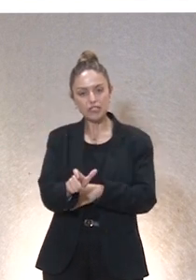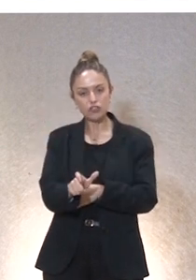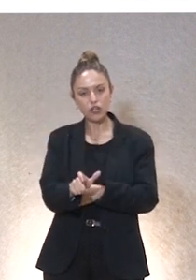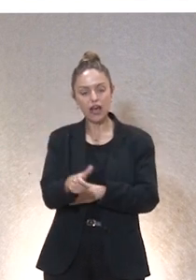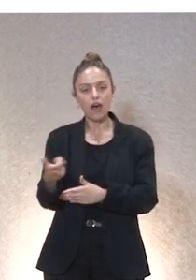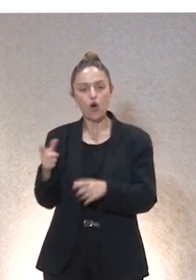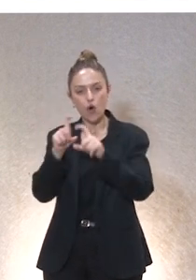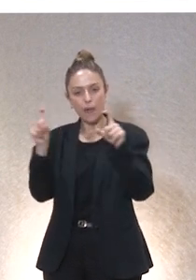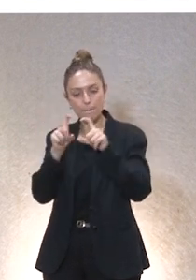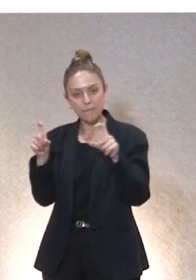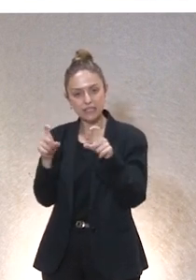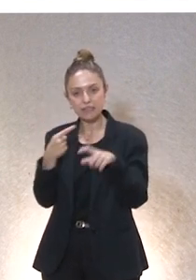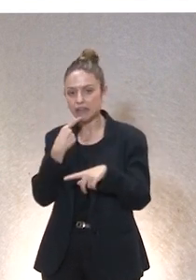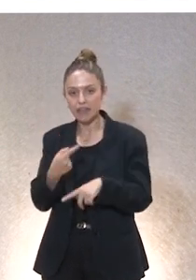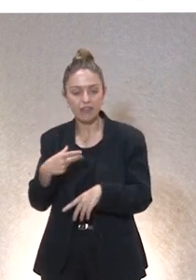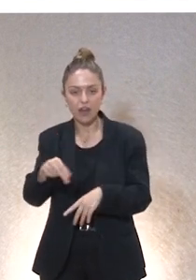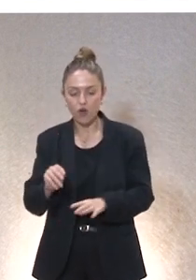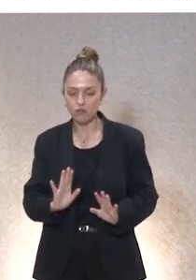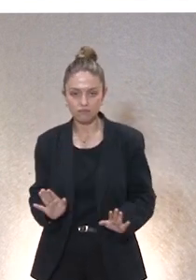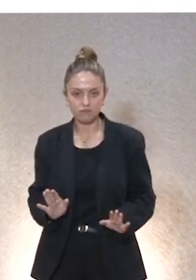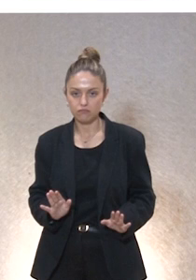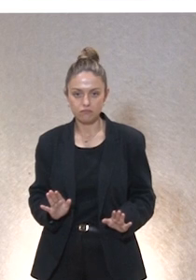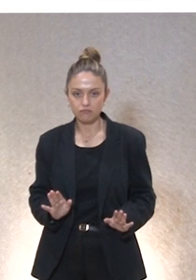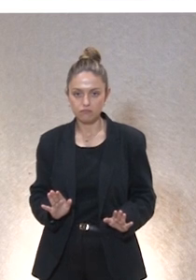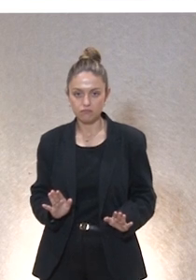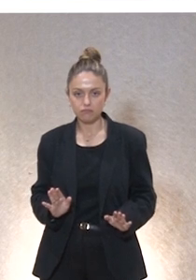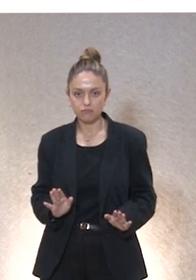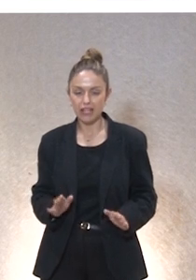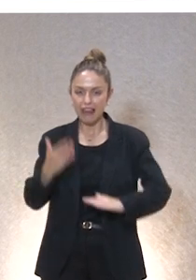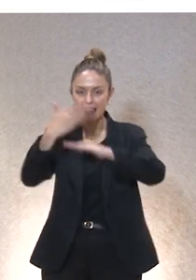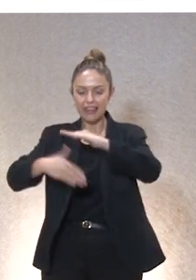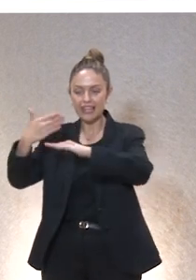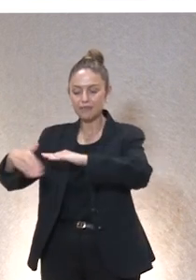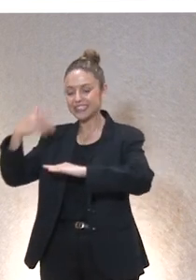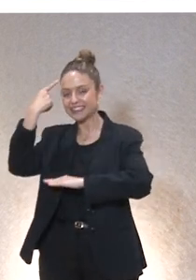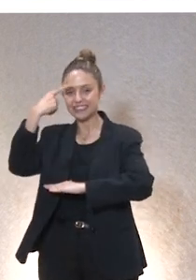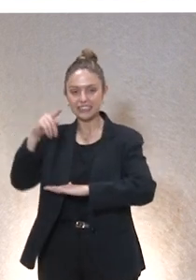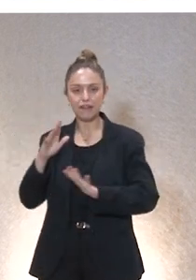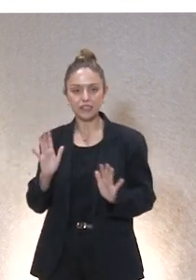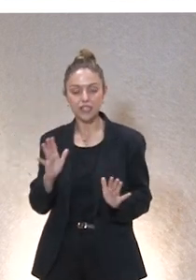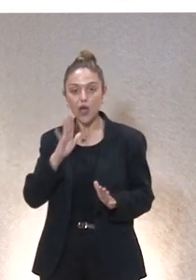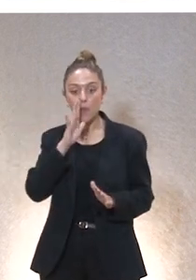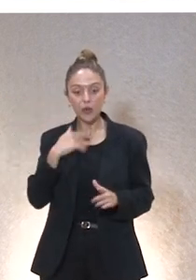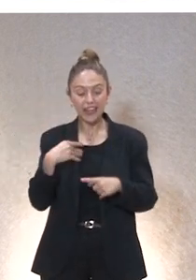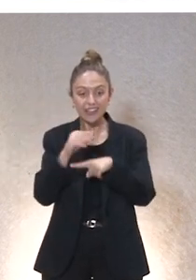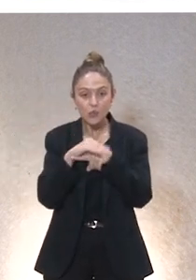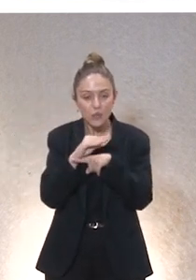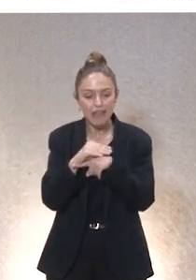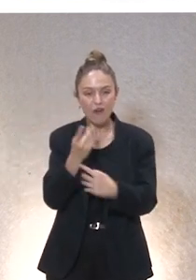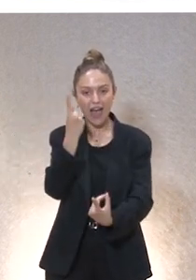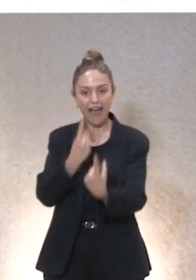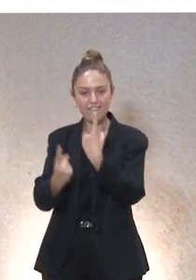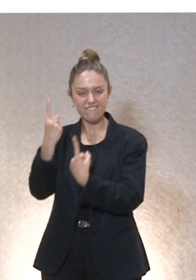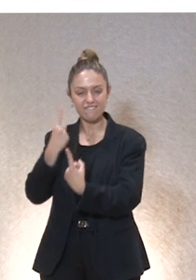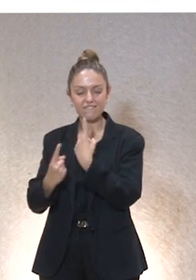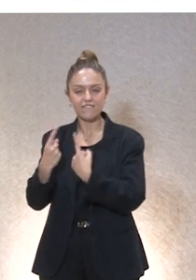determinada empresa le dicen no hasta aquí he llegado ¿por qué? pues porque en la mercantilización de los cuidados hay veces en